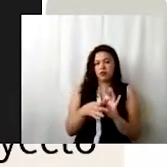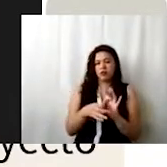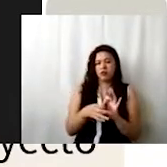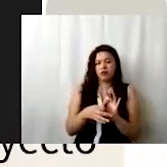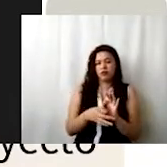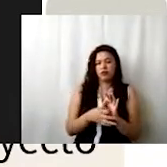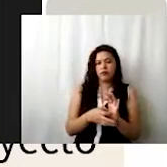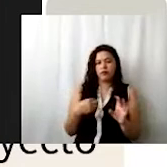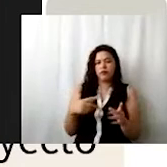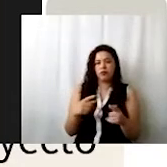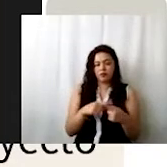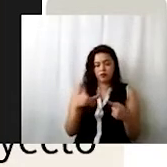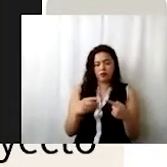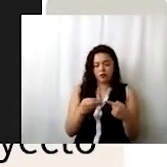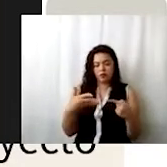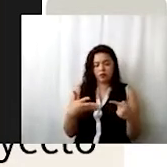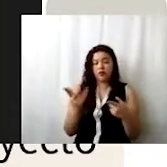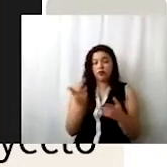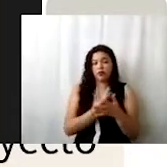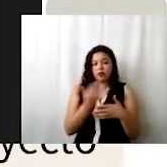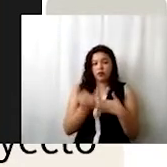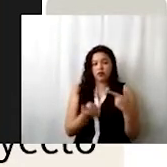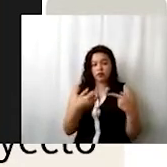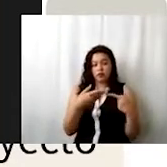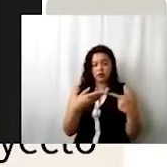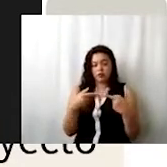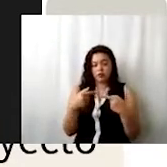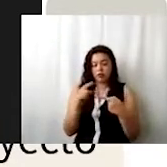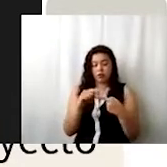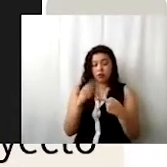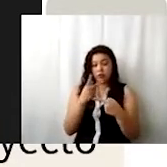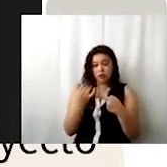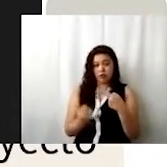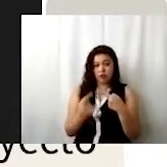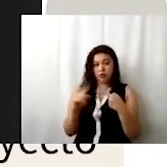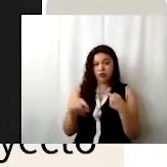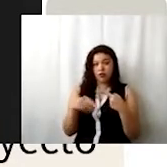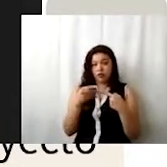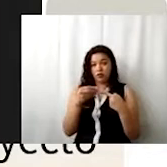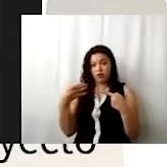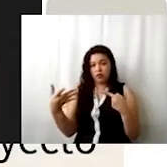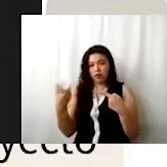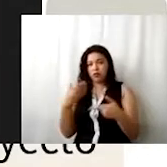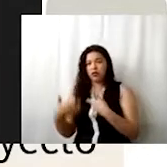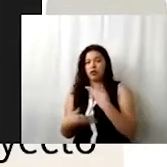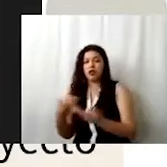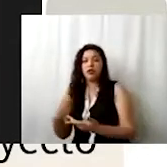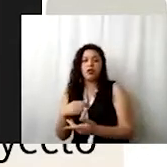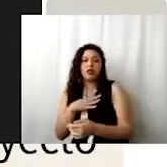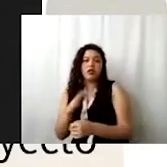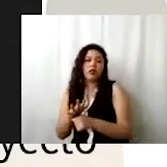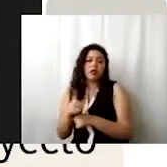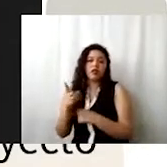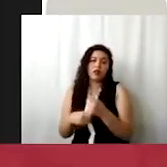derivamos proyectos y dentro de los proyectos, especificamos las ayudas que vamos a otorgar durante el siguiente